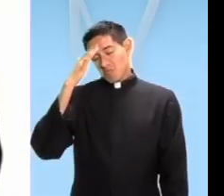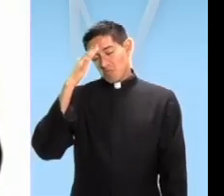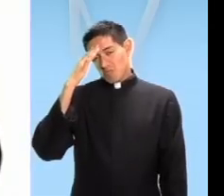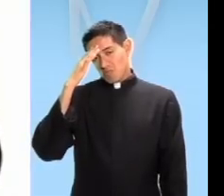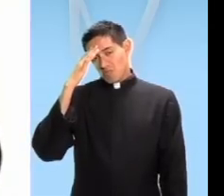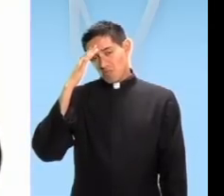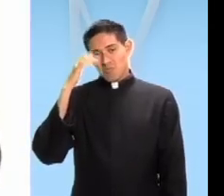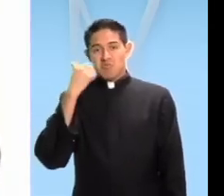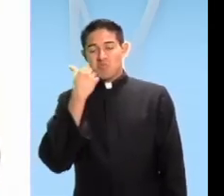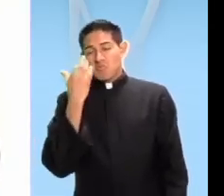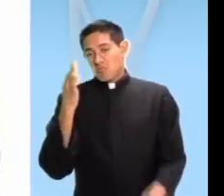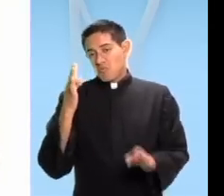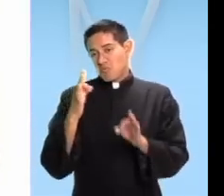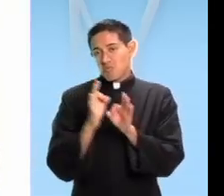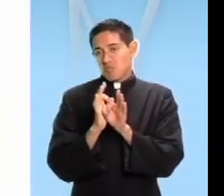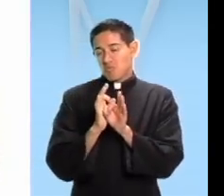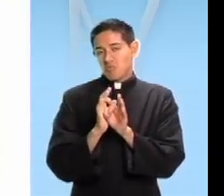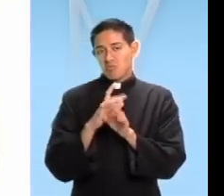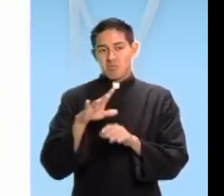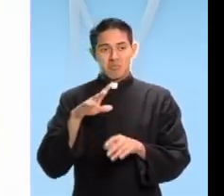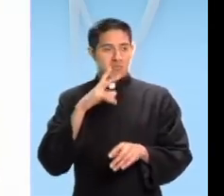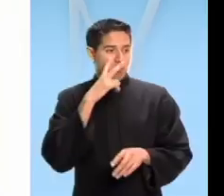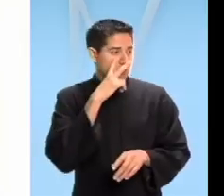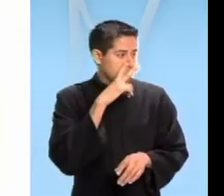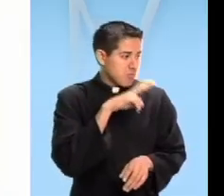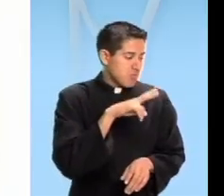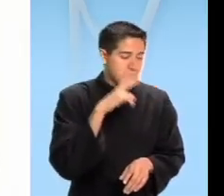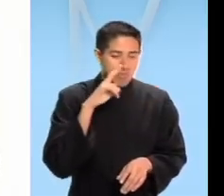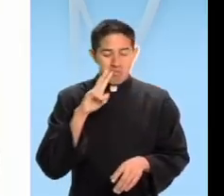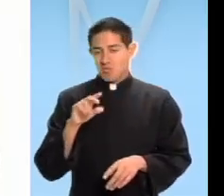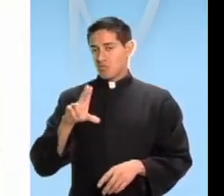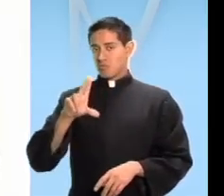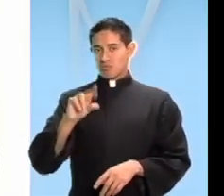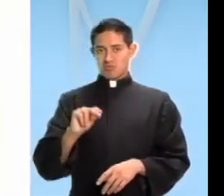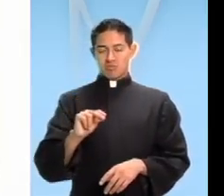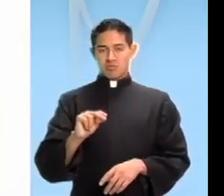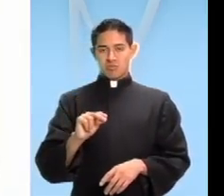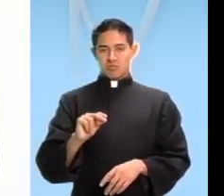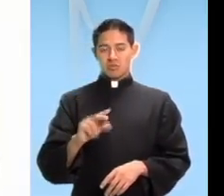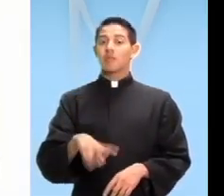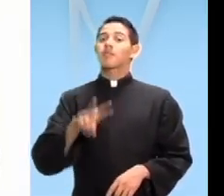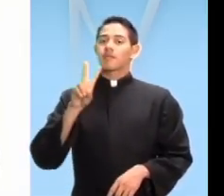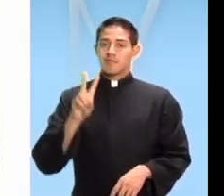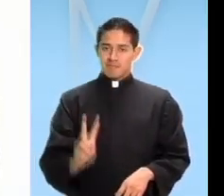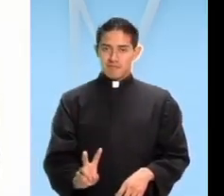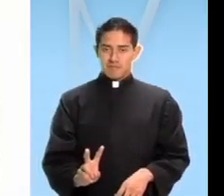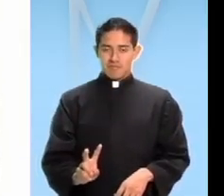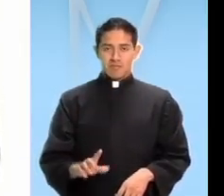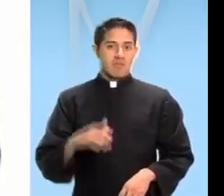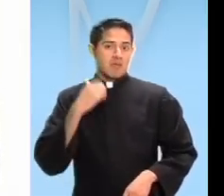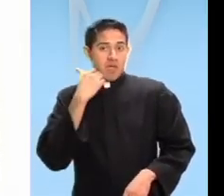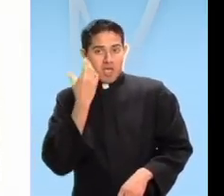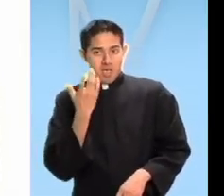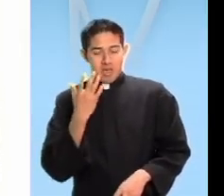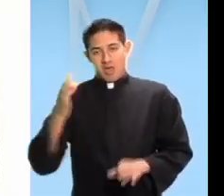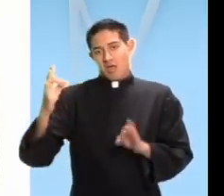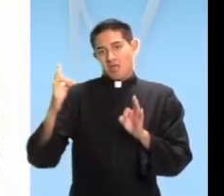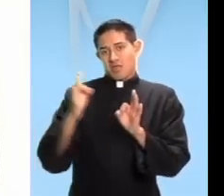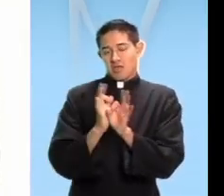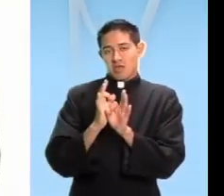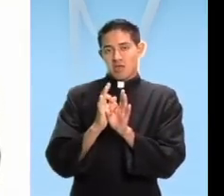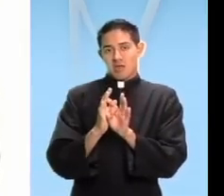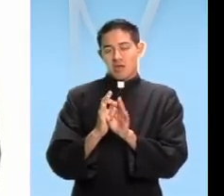acercó a Jesús, pero no. Realmente había una disposición personal para conocerle.